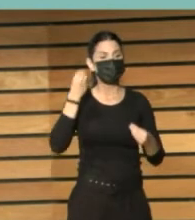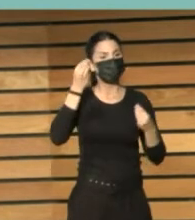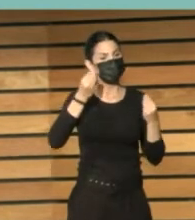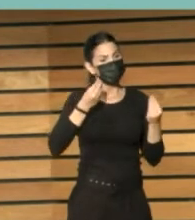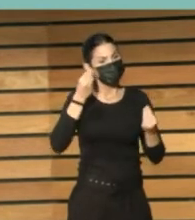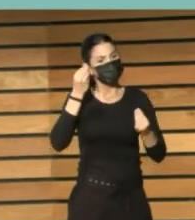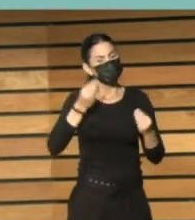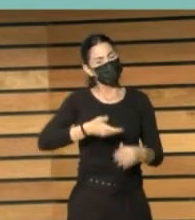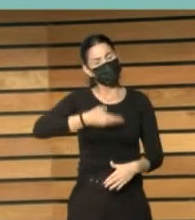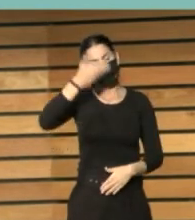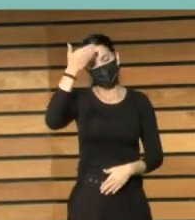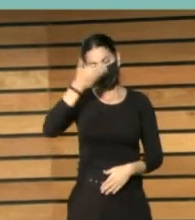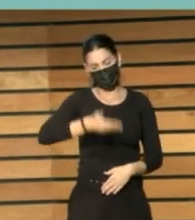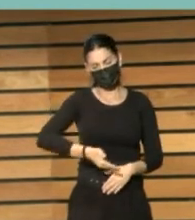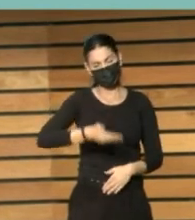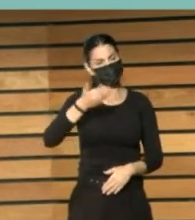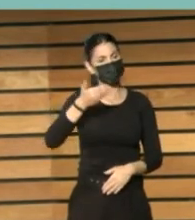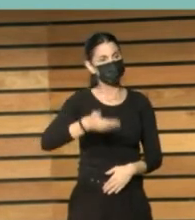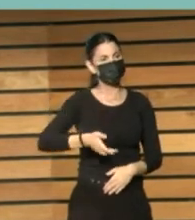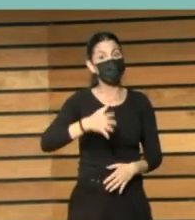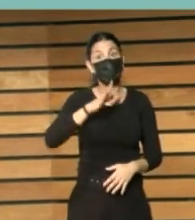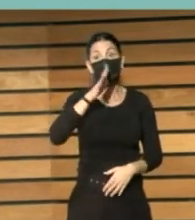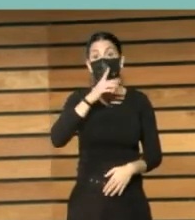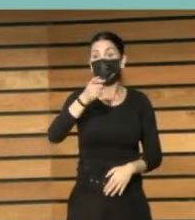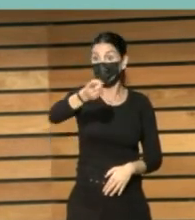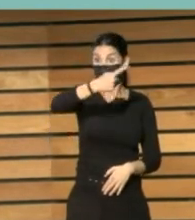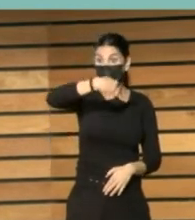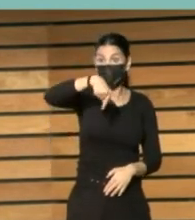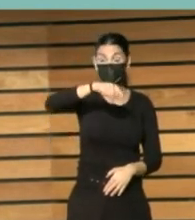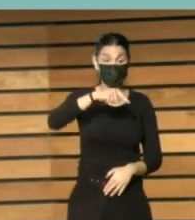sigue siendo importante porque somos nosotros